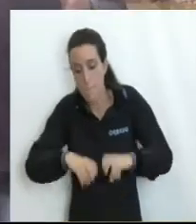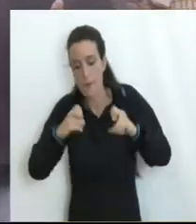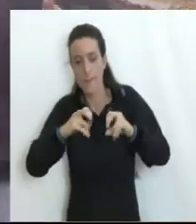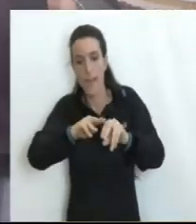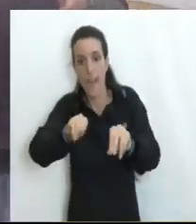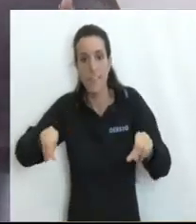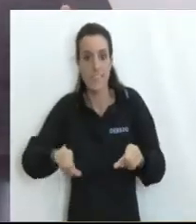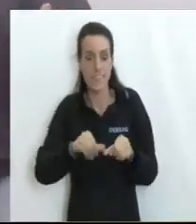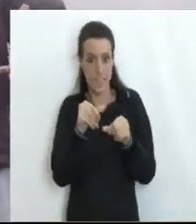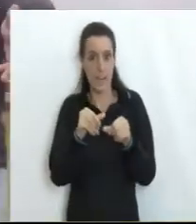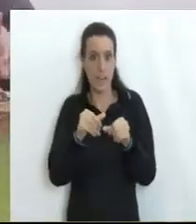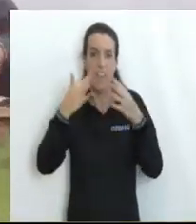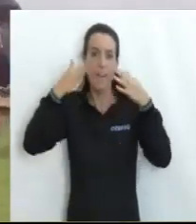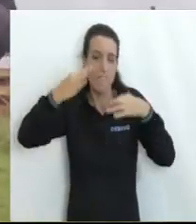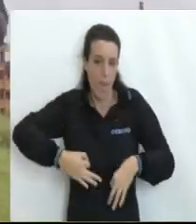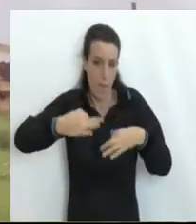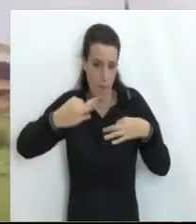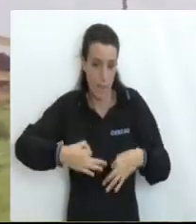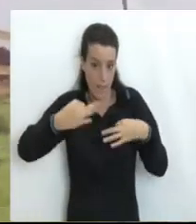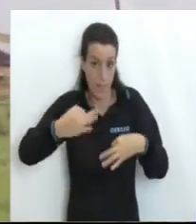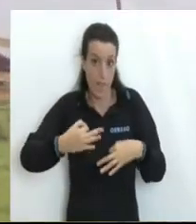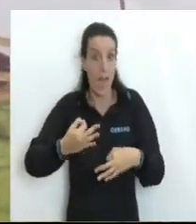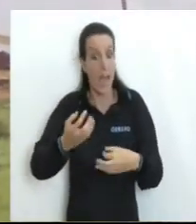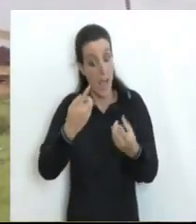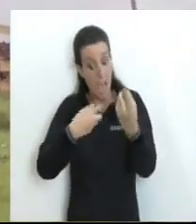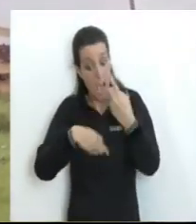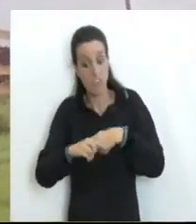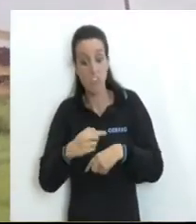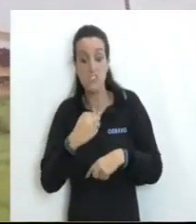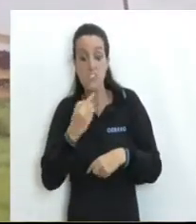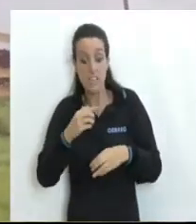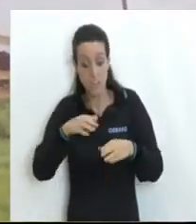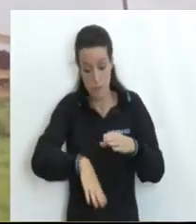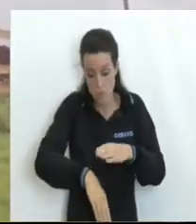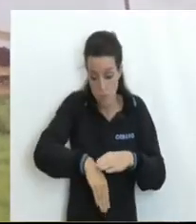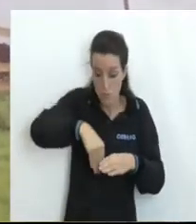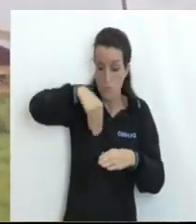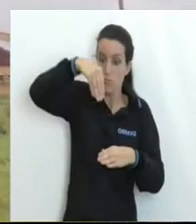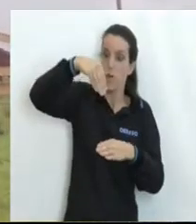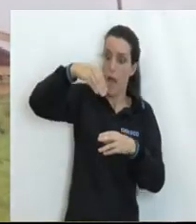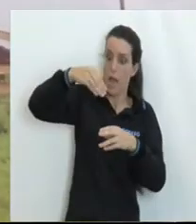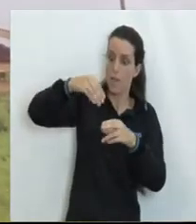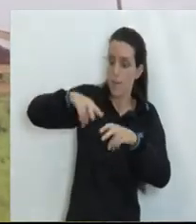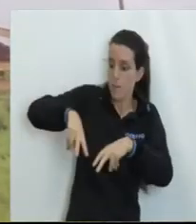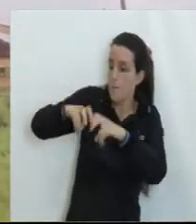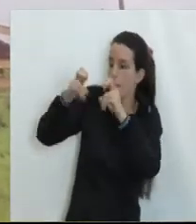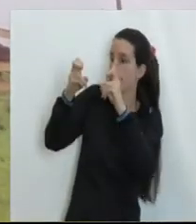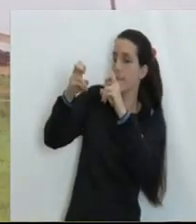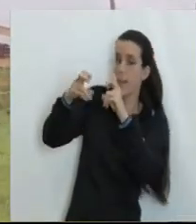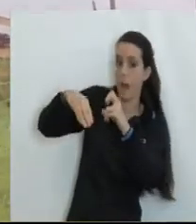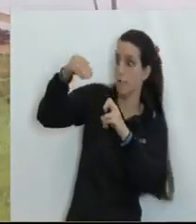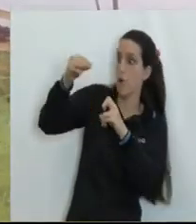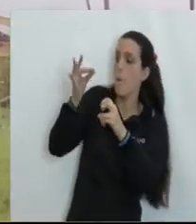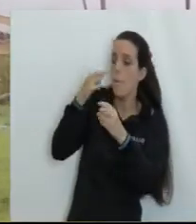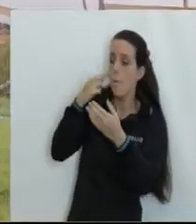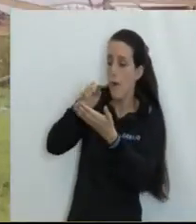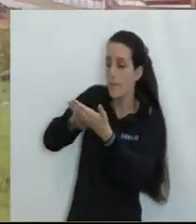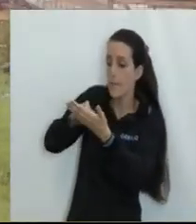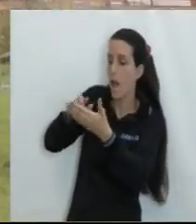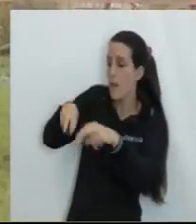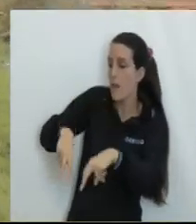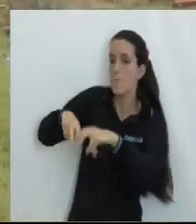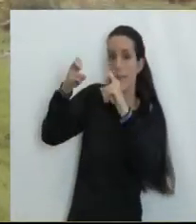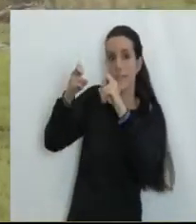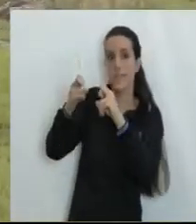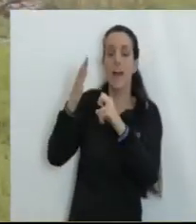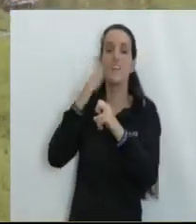físicas reales, concretas Que nos van a servir Ya bien para definir la geología Como para eventualmente descubrir